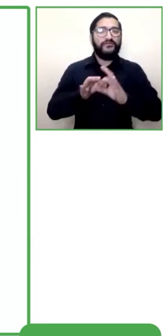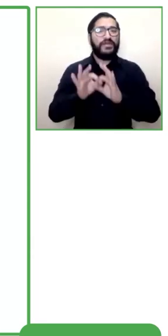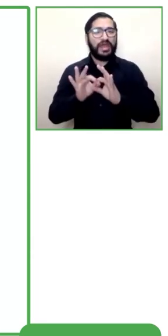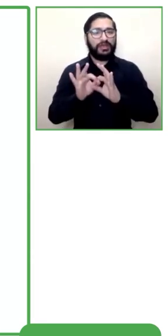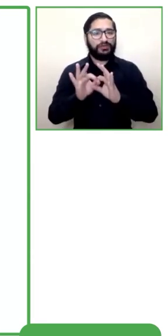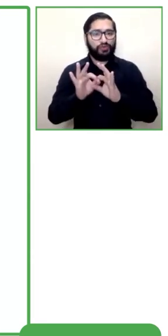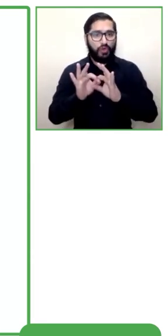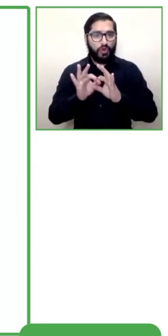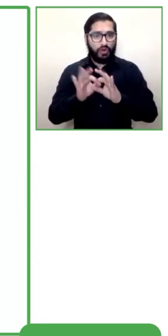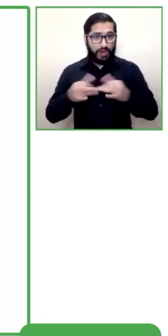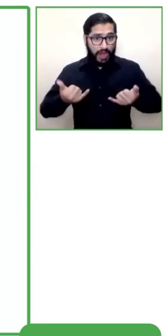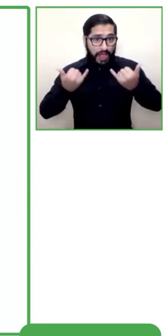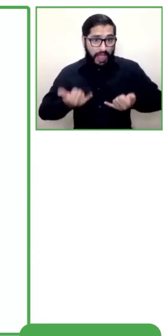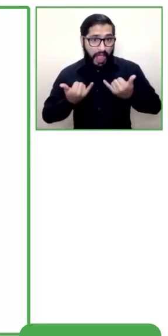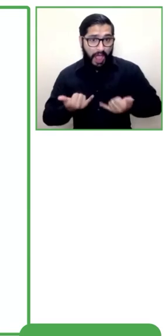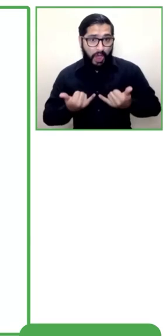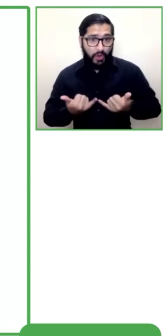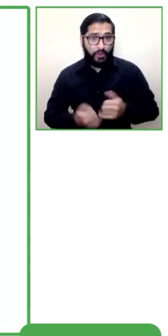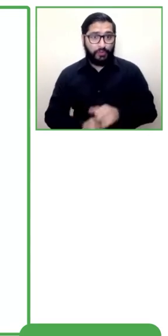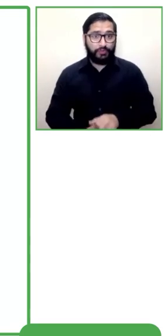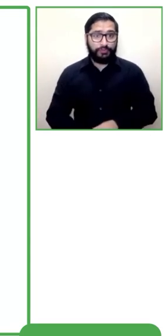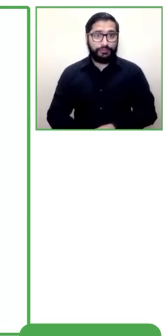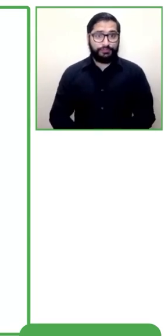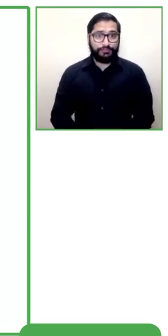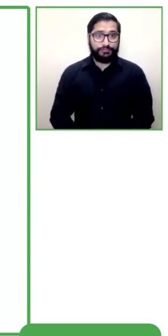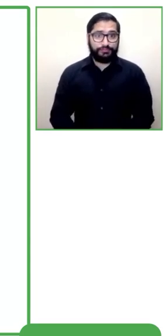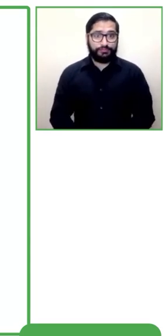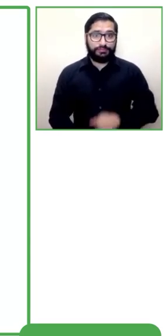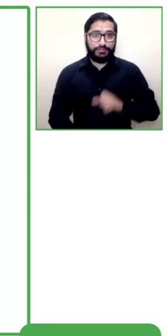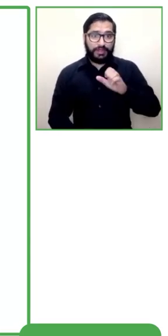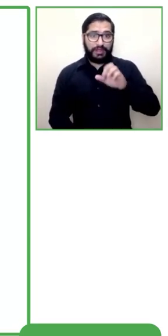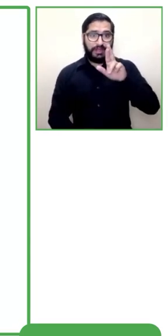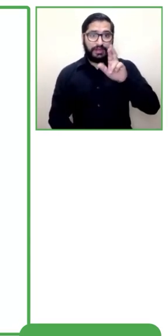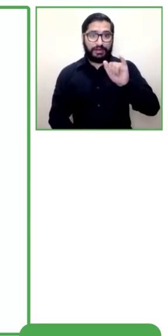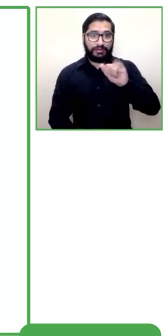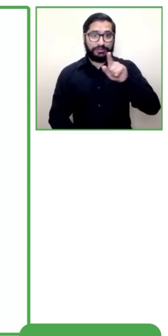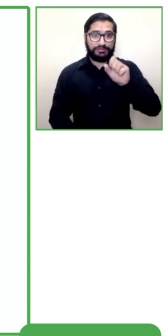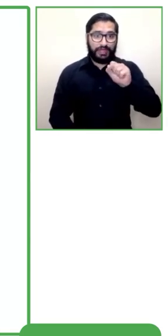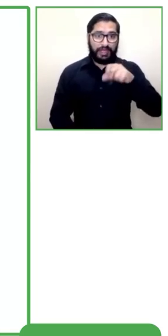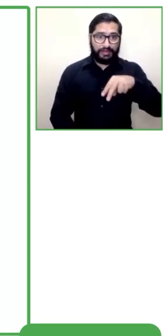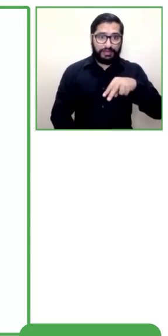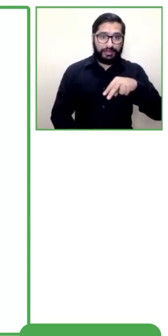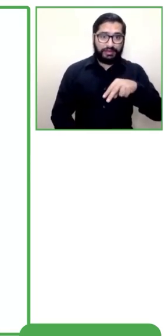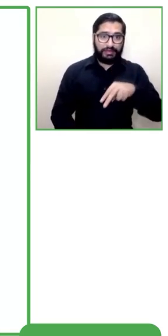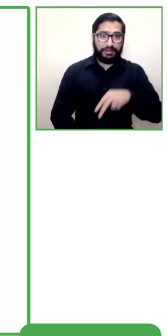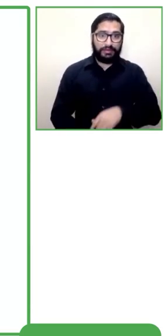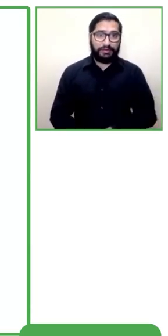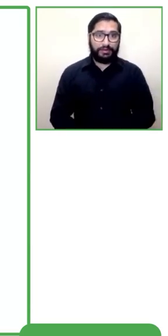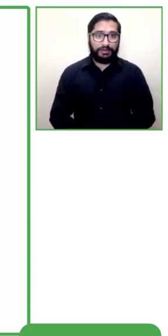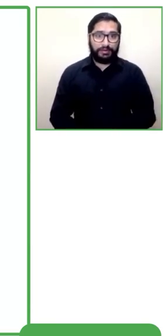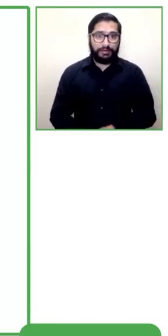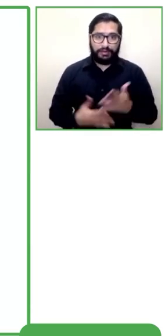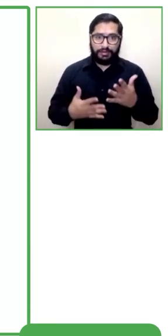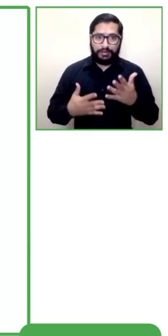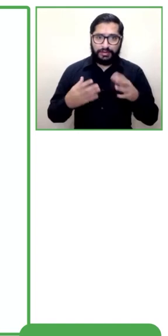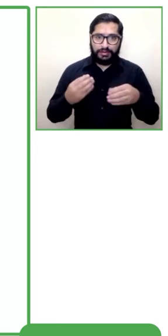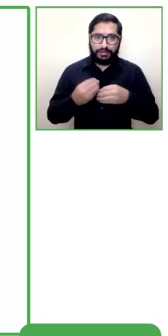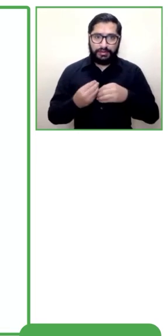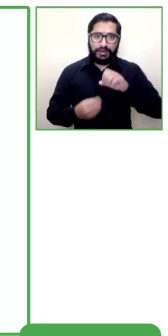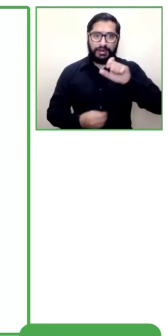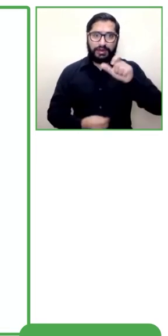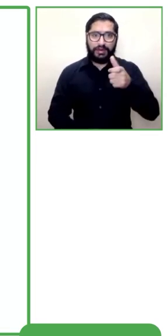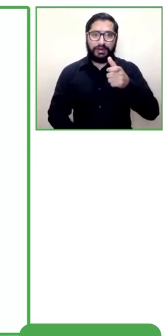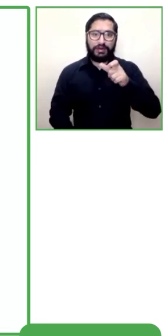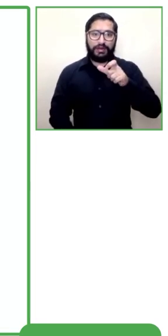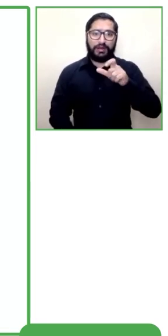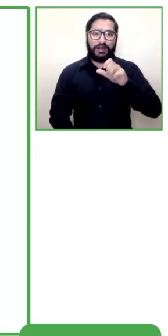SyncLab. Endre Elvestad es el fundador y CEO de SyncLab, una startup que desarrolla una plataforma de aprendizaje digital y hace que el